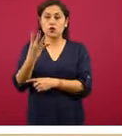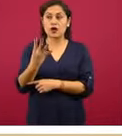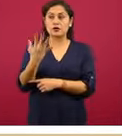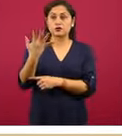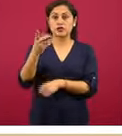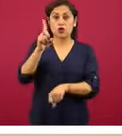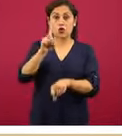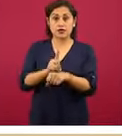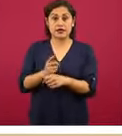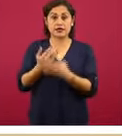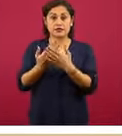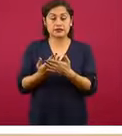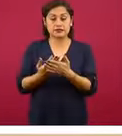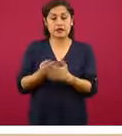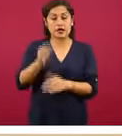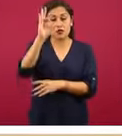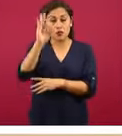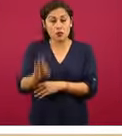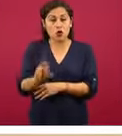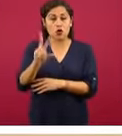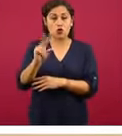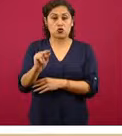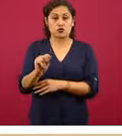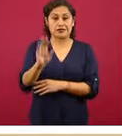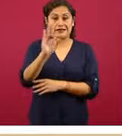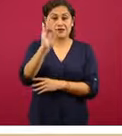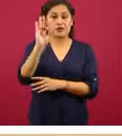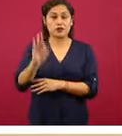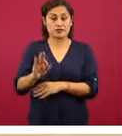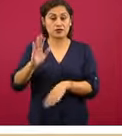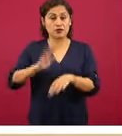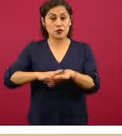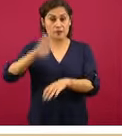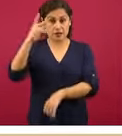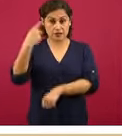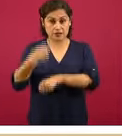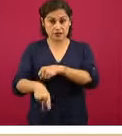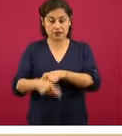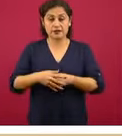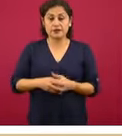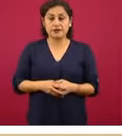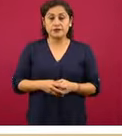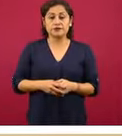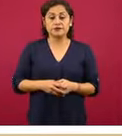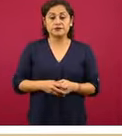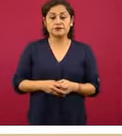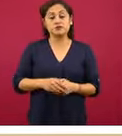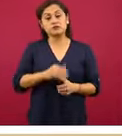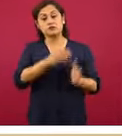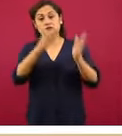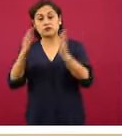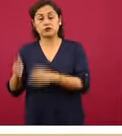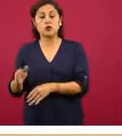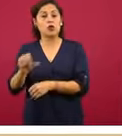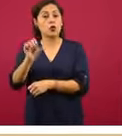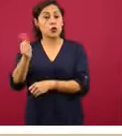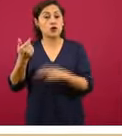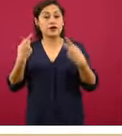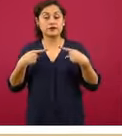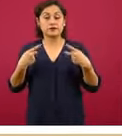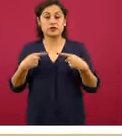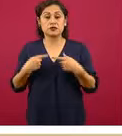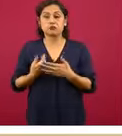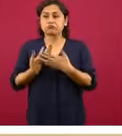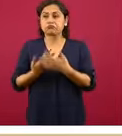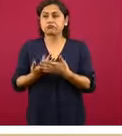un riesgo de casi el 80% de incremento de riesgo. Y aquellos que tardaron de seis a